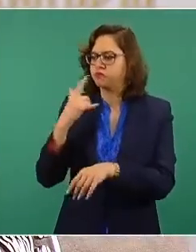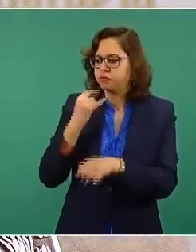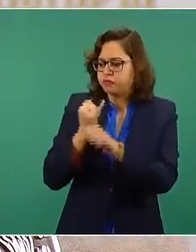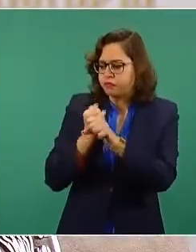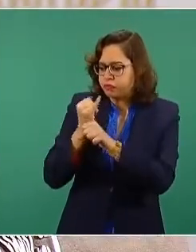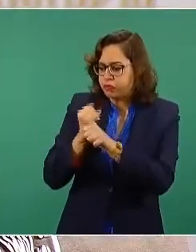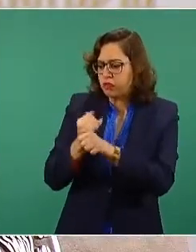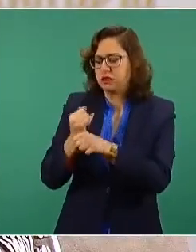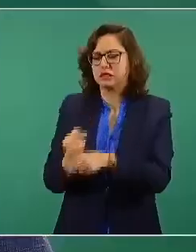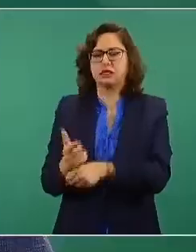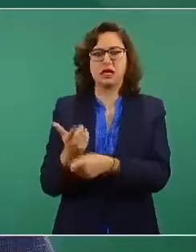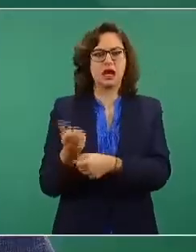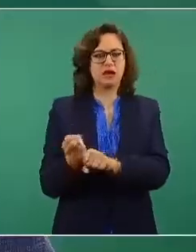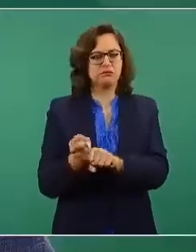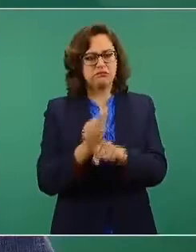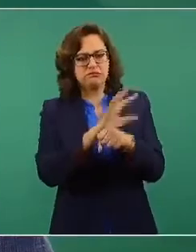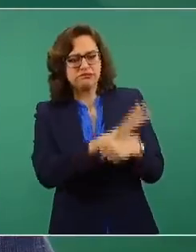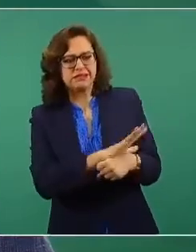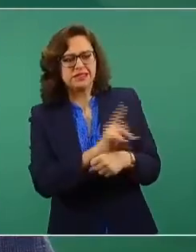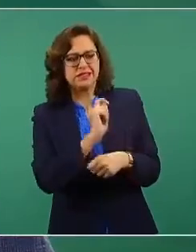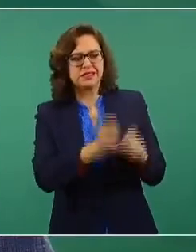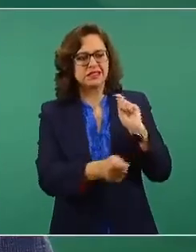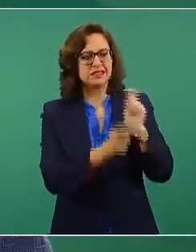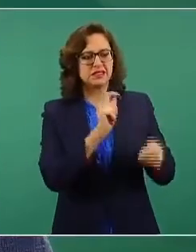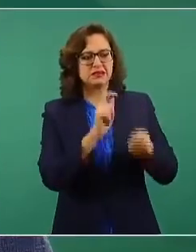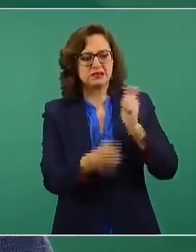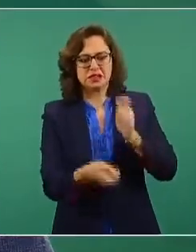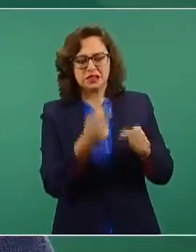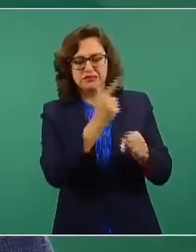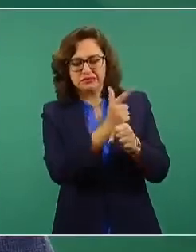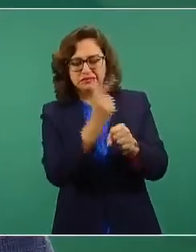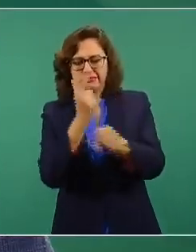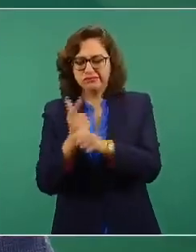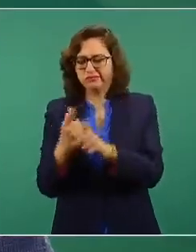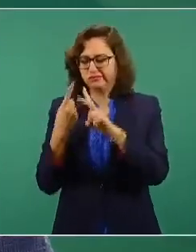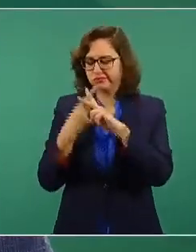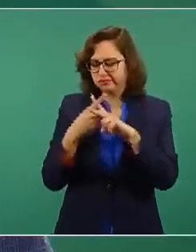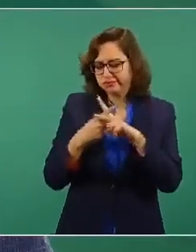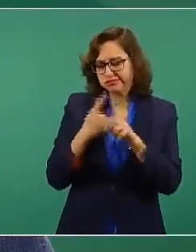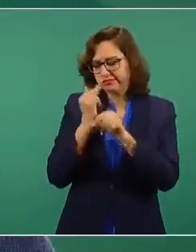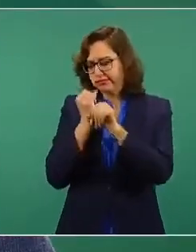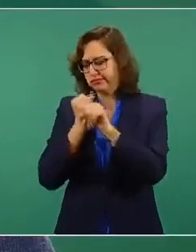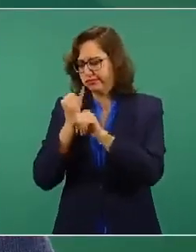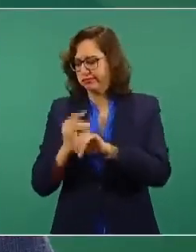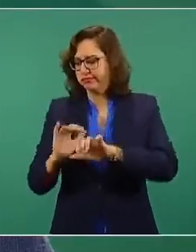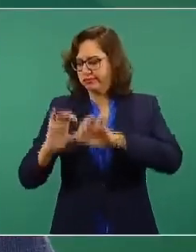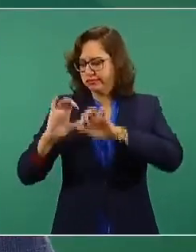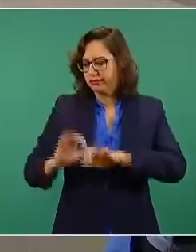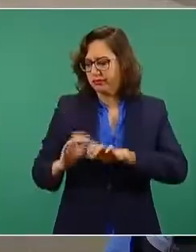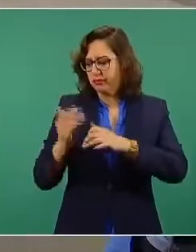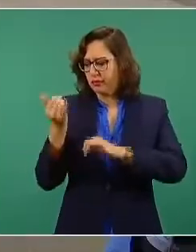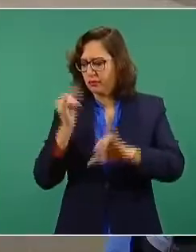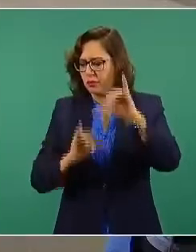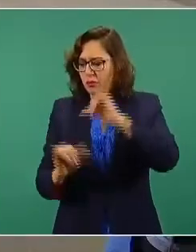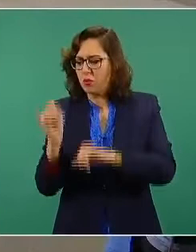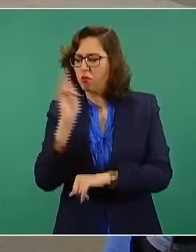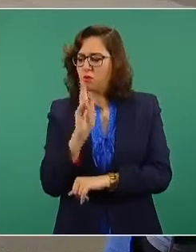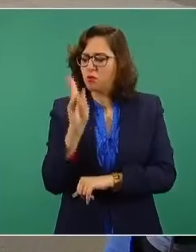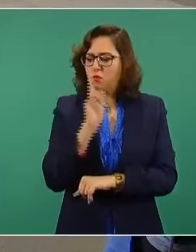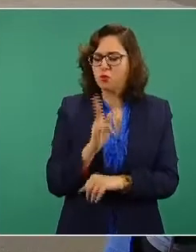realizando diagnósticos, realizando ensayos, investigaciones de los mecanismos